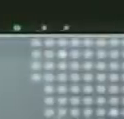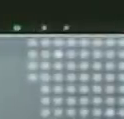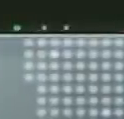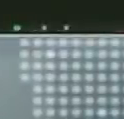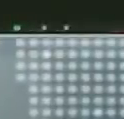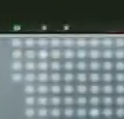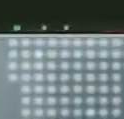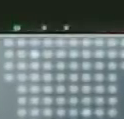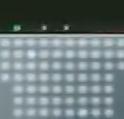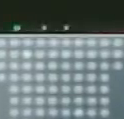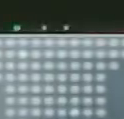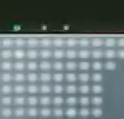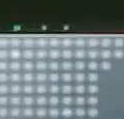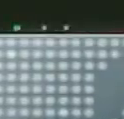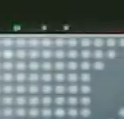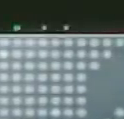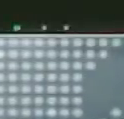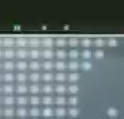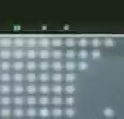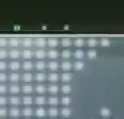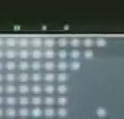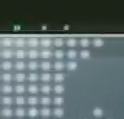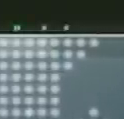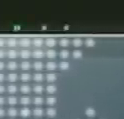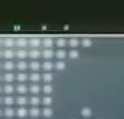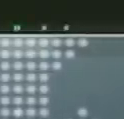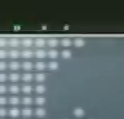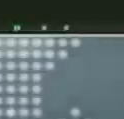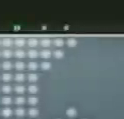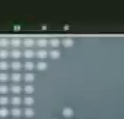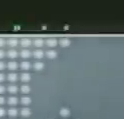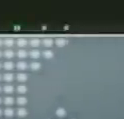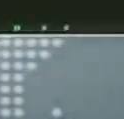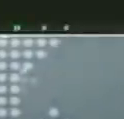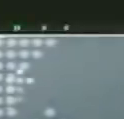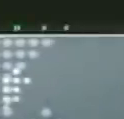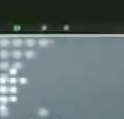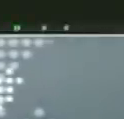estamos dando un paso histórico necesario,